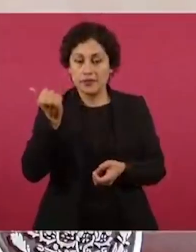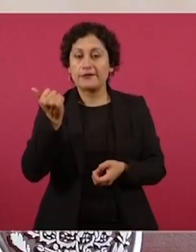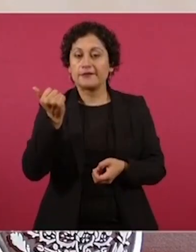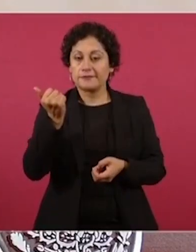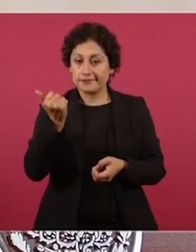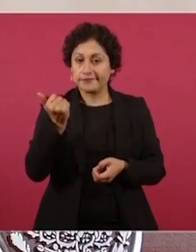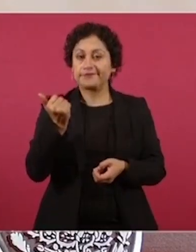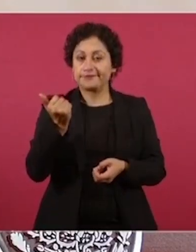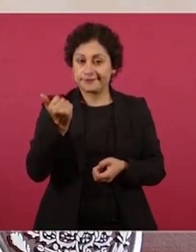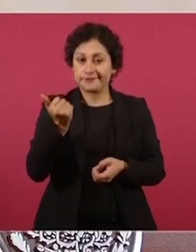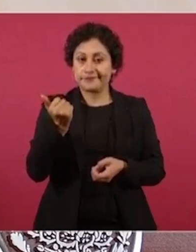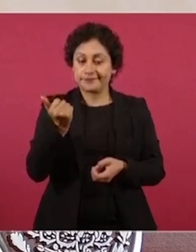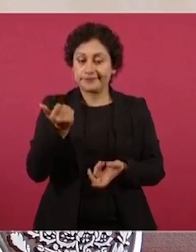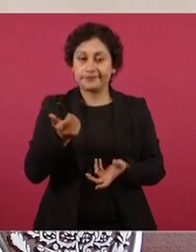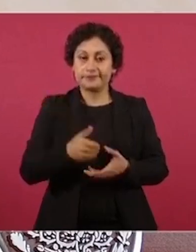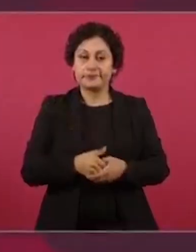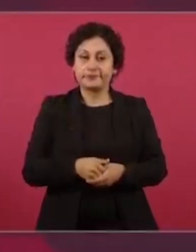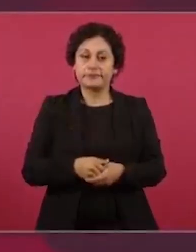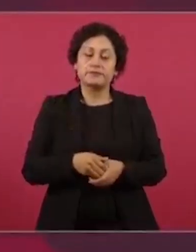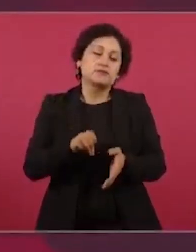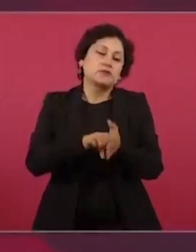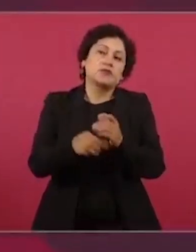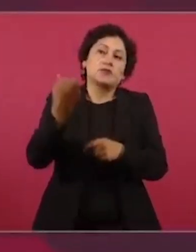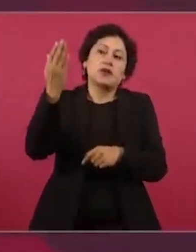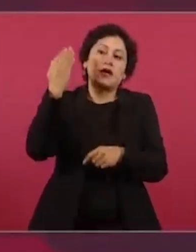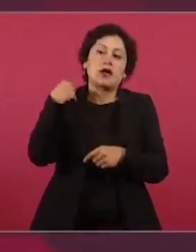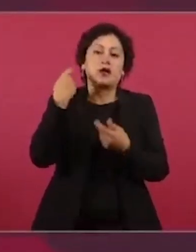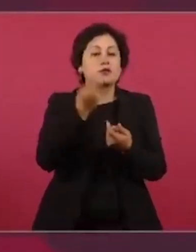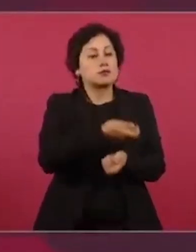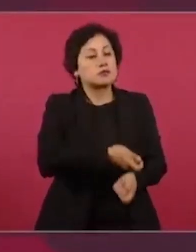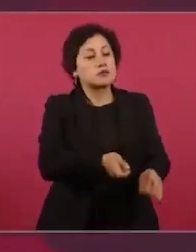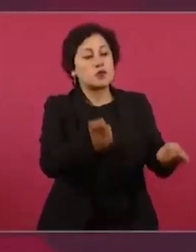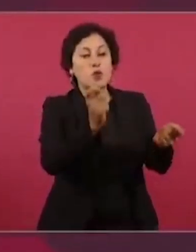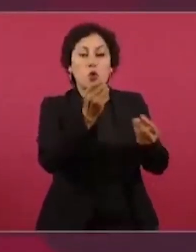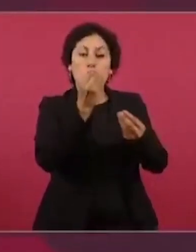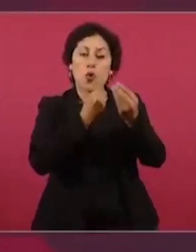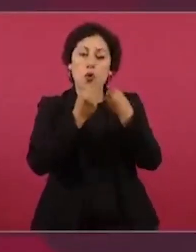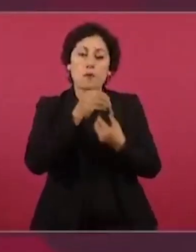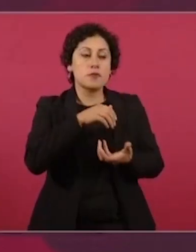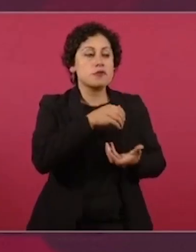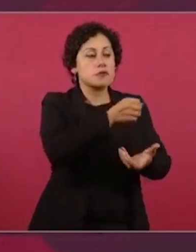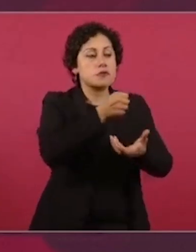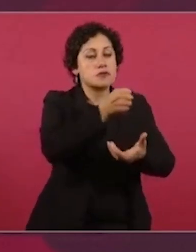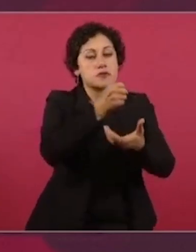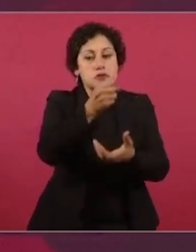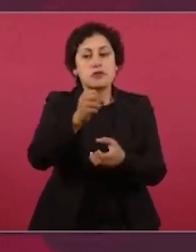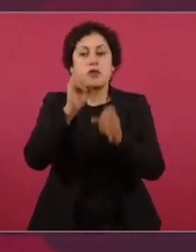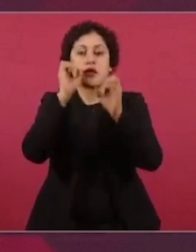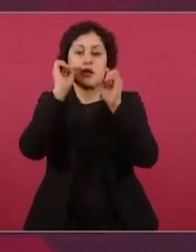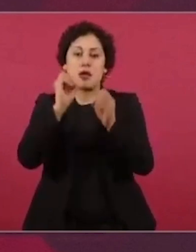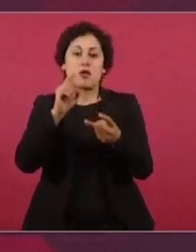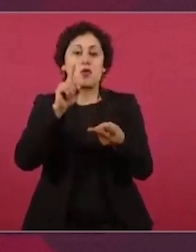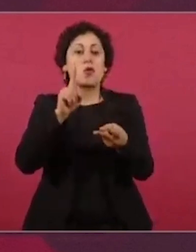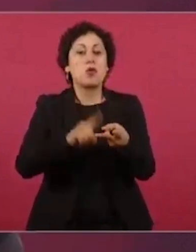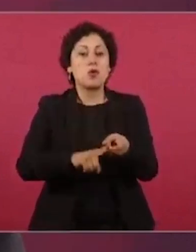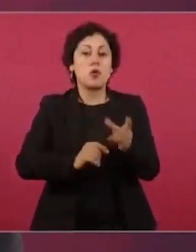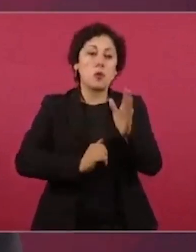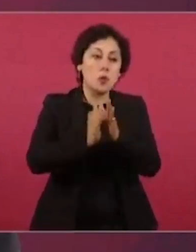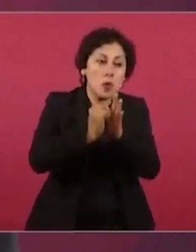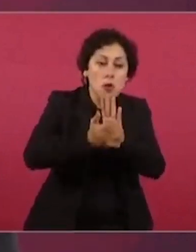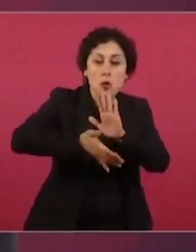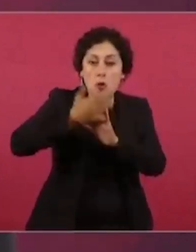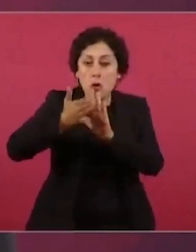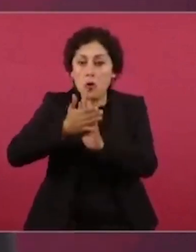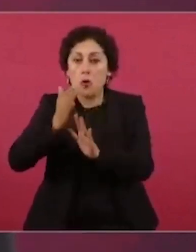era cuando se entregaban despensas, materiales de construcción y dinero en